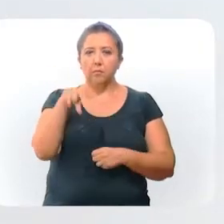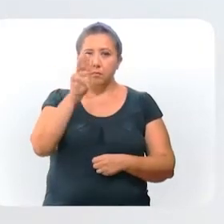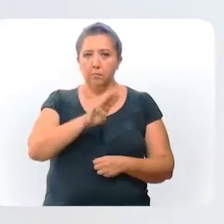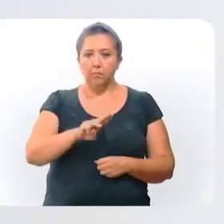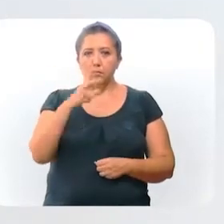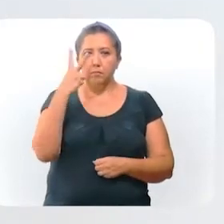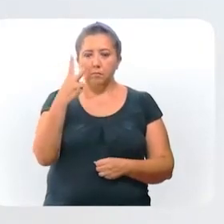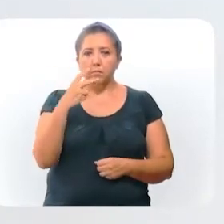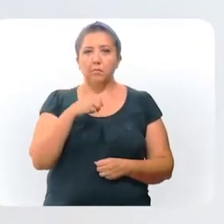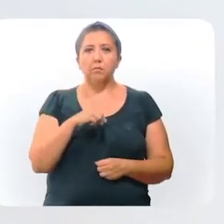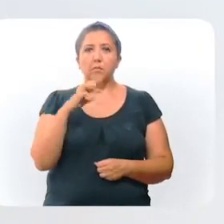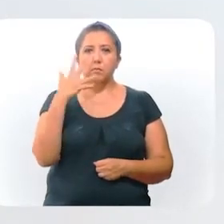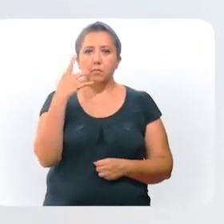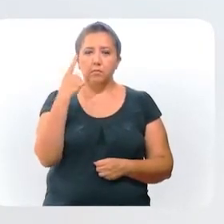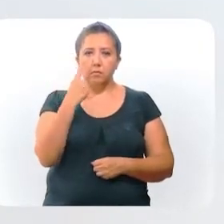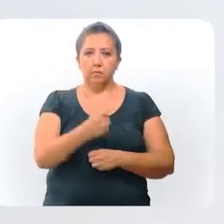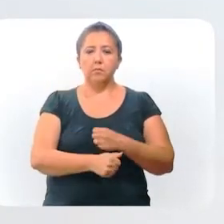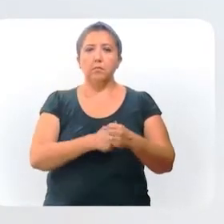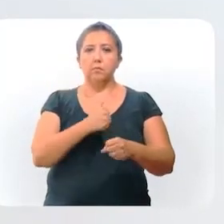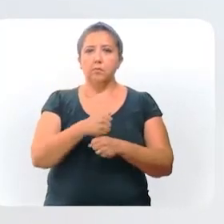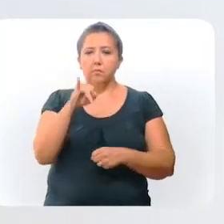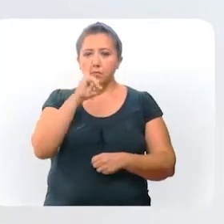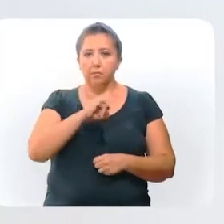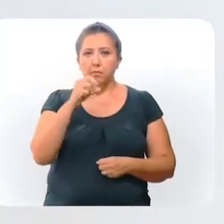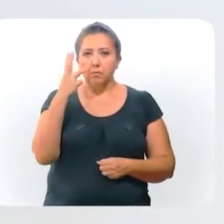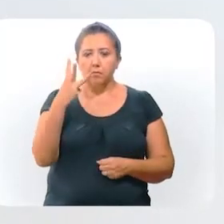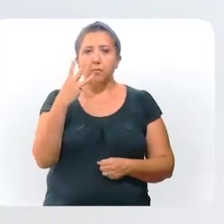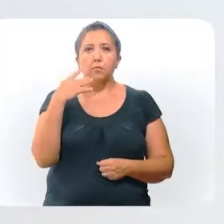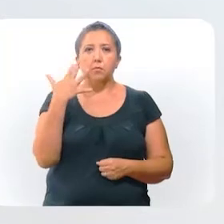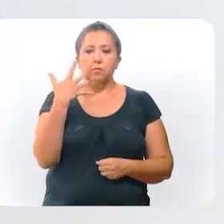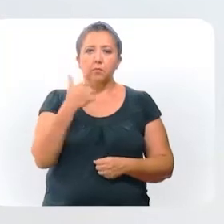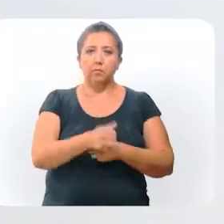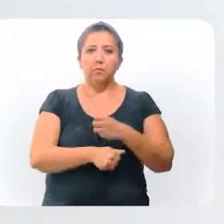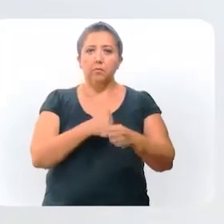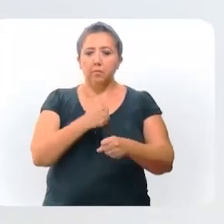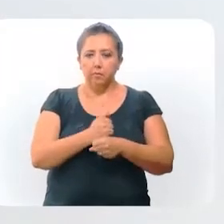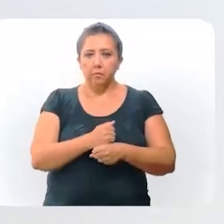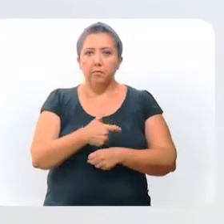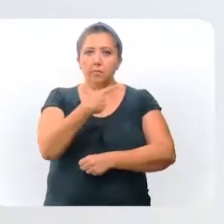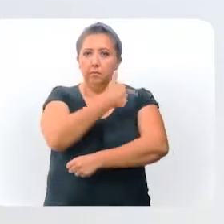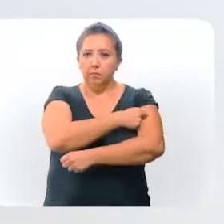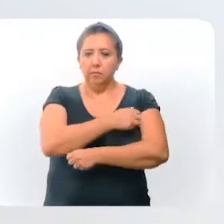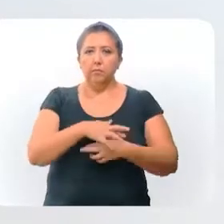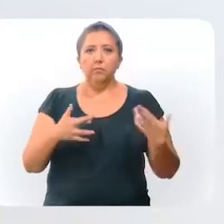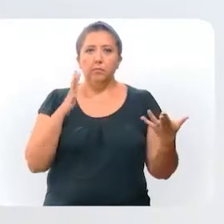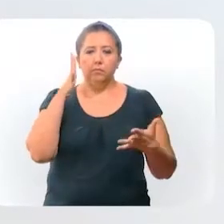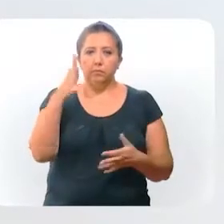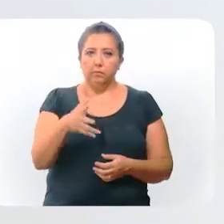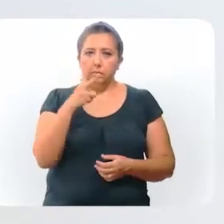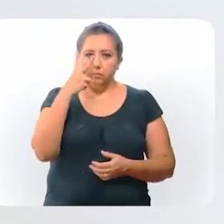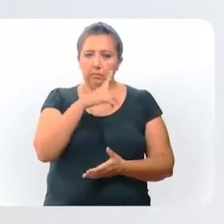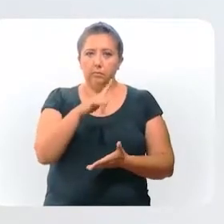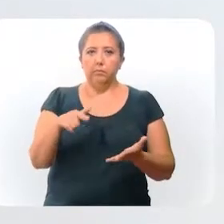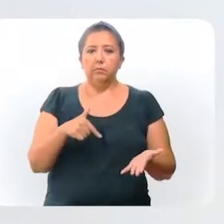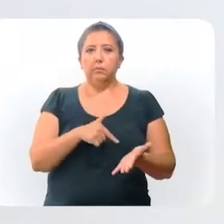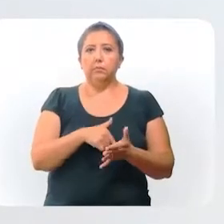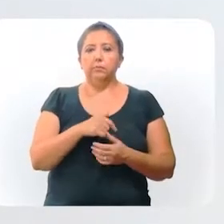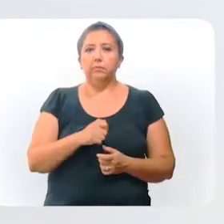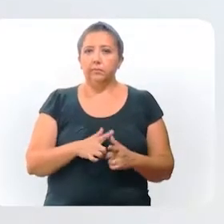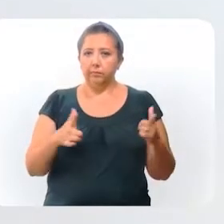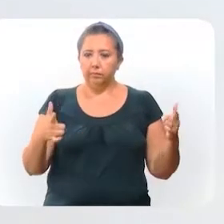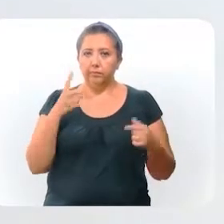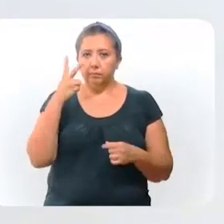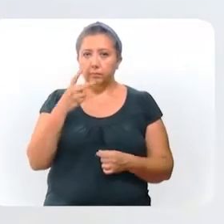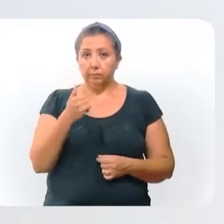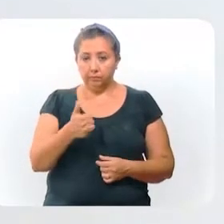2 a los de 51 años. Jueves 3 a los de 50 años. La vacunación se realizará en dos macrocentros y seis módulos